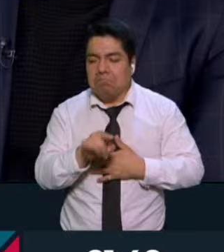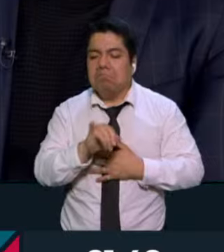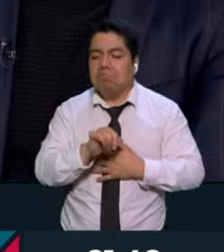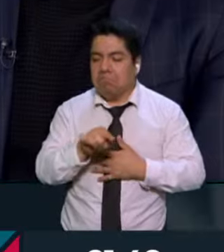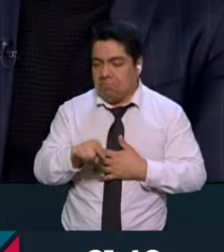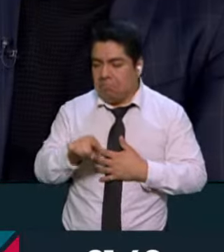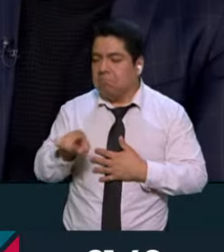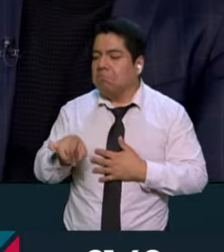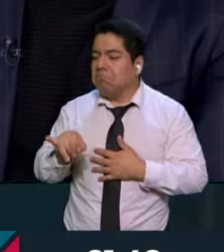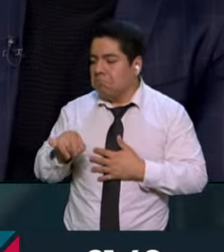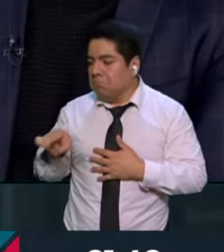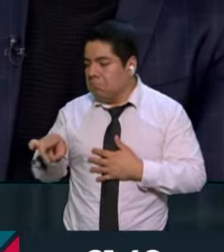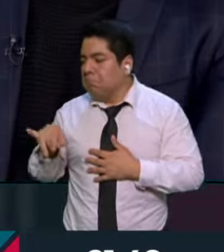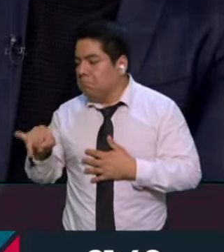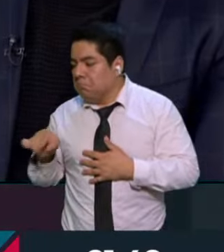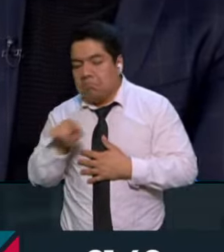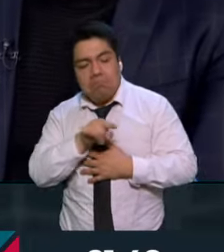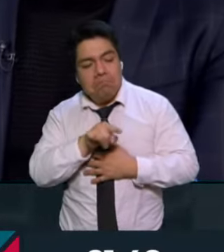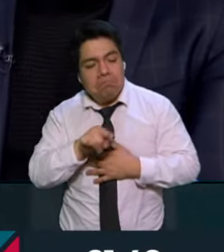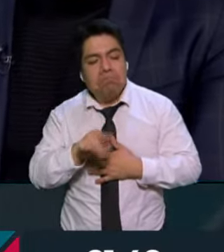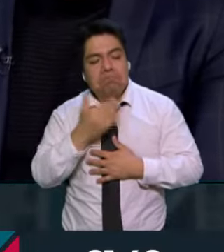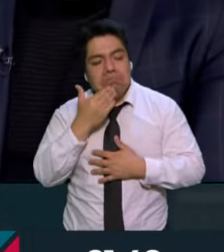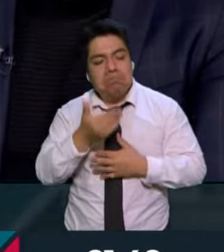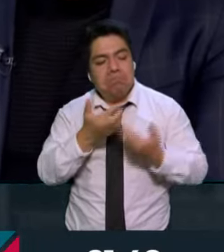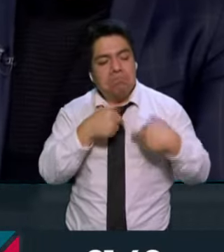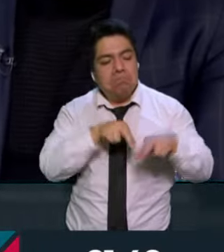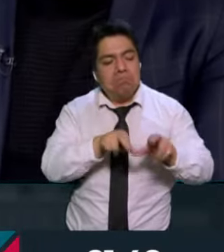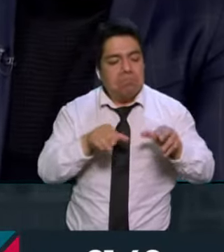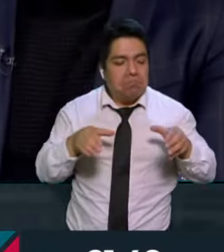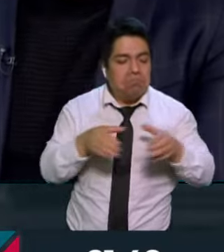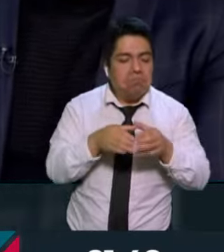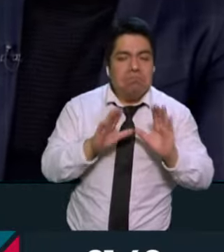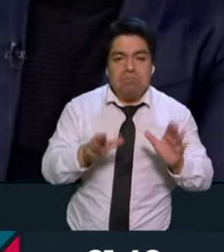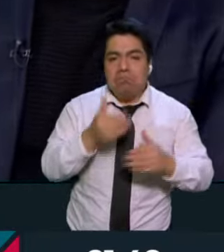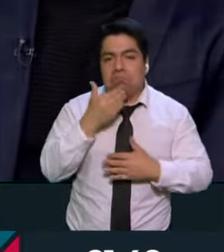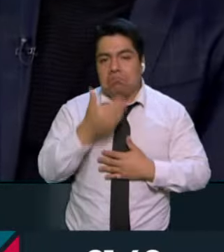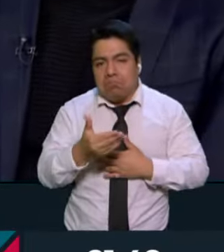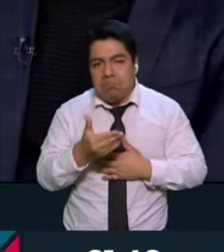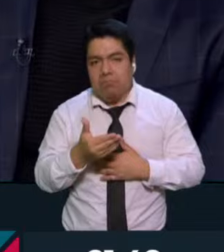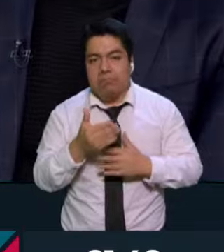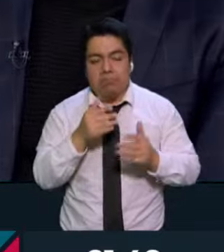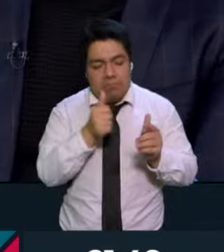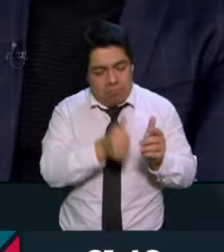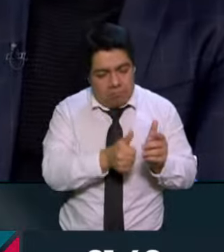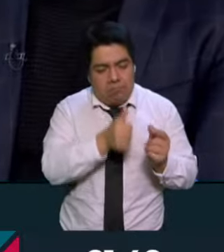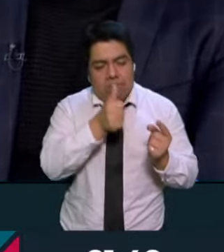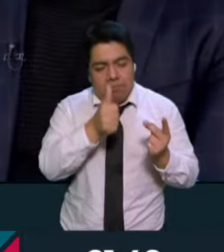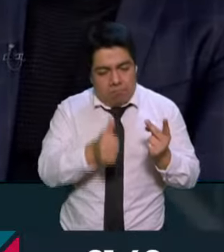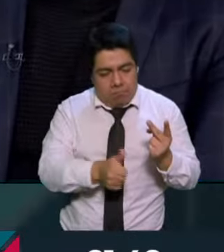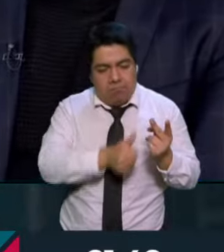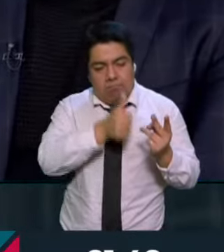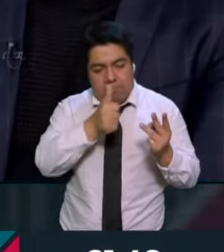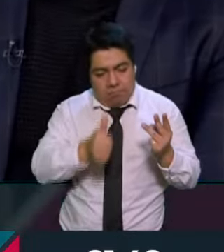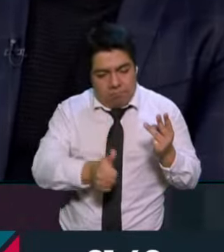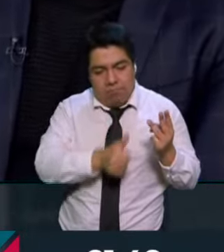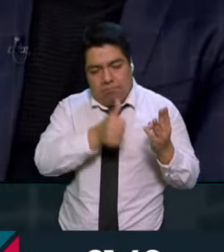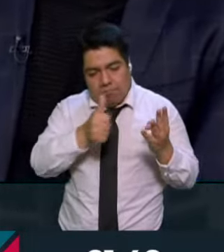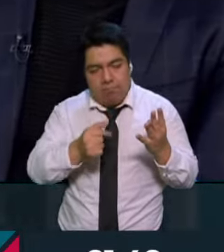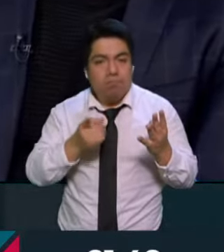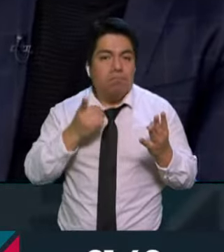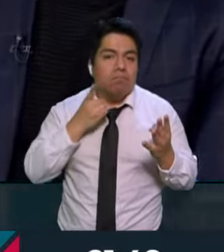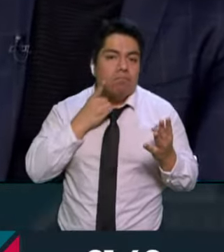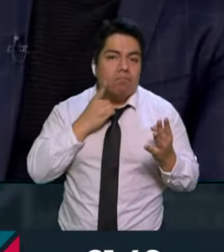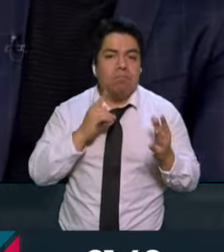tenido tales funciones, estuvo en tal representación en el Congreso y ese análisis se hace caso por caso de los diputados o senadores que